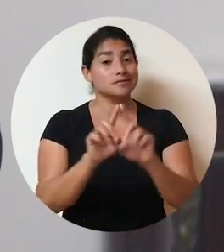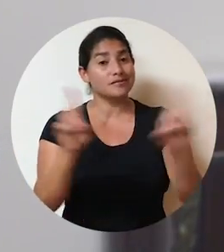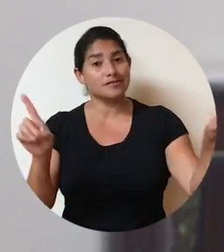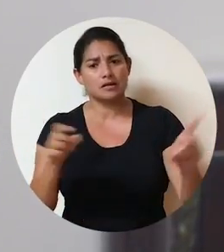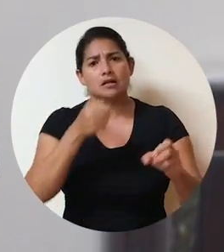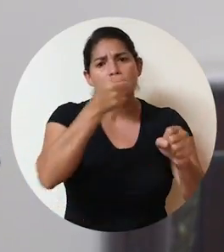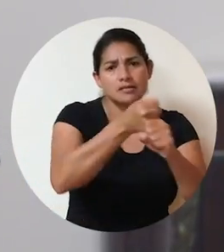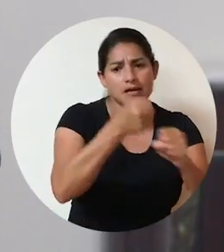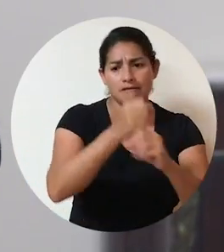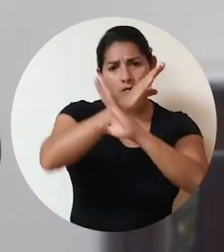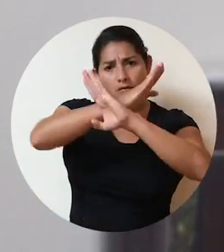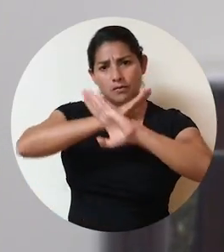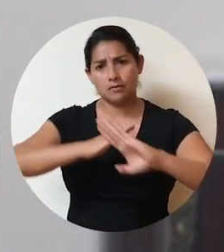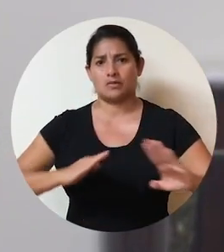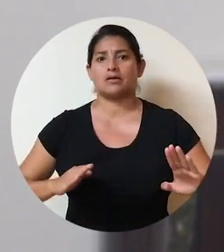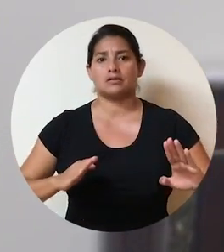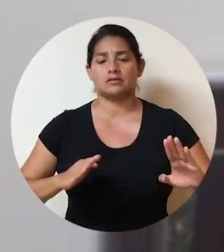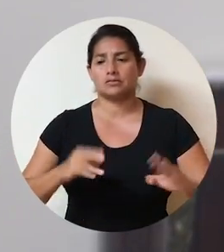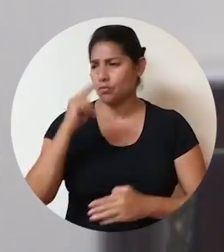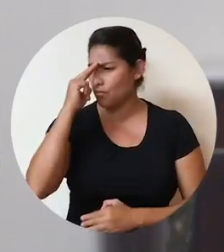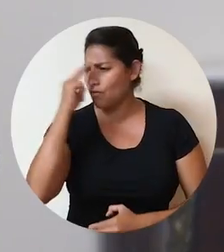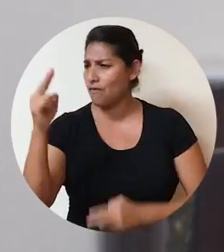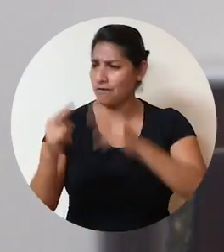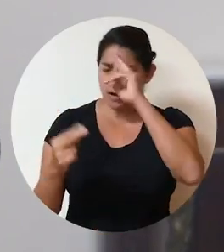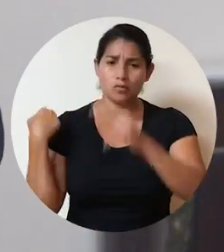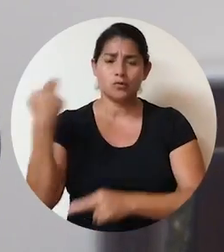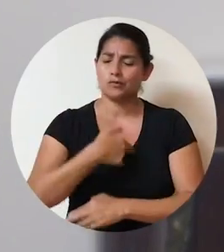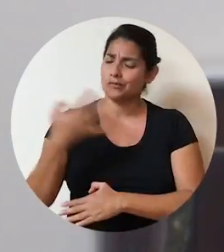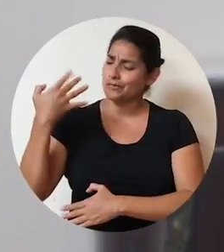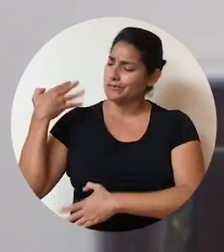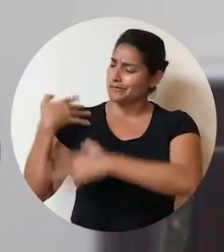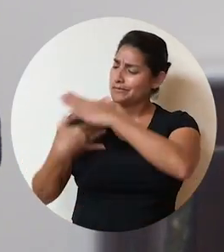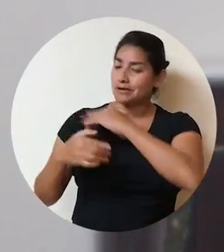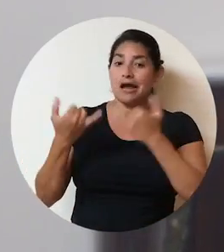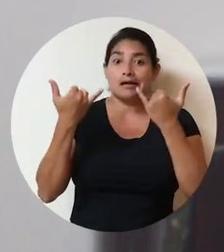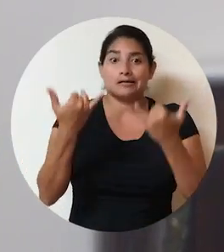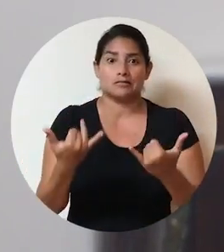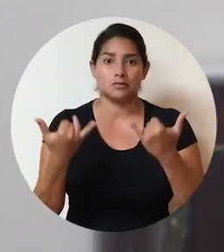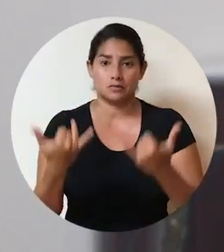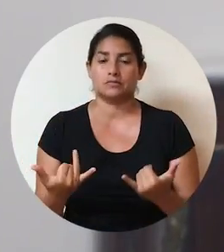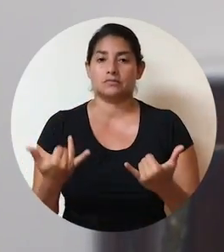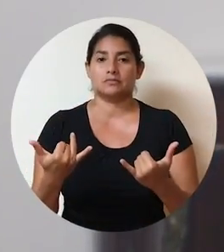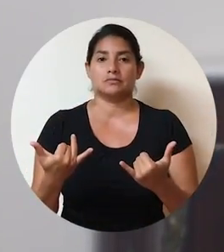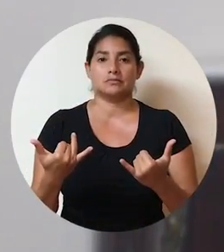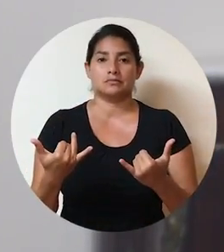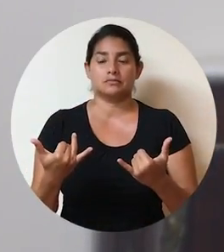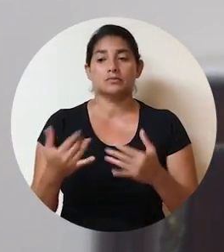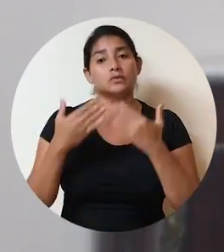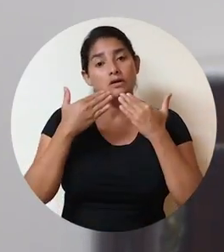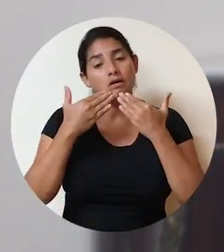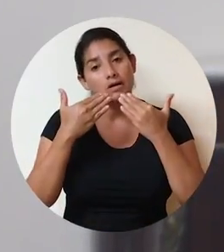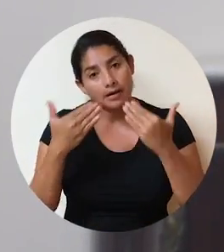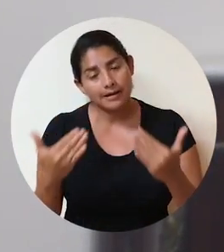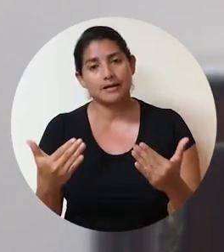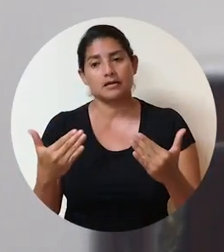es un país diferente, de trabajo y paz. Honremos nuestras raíces en este momento.